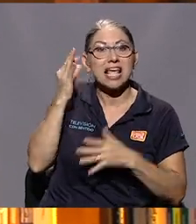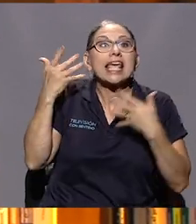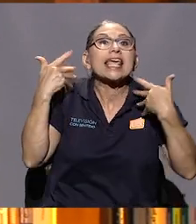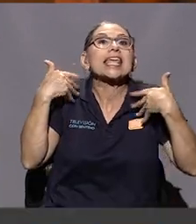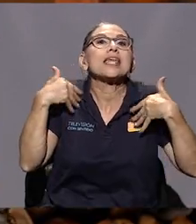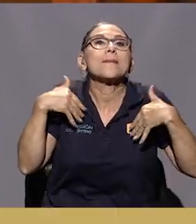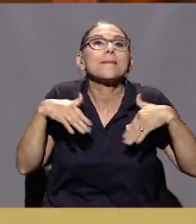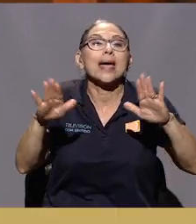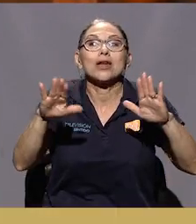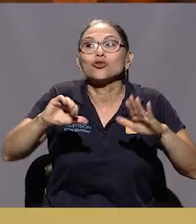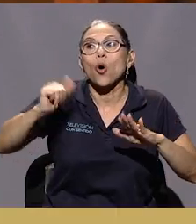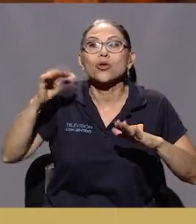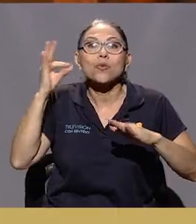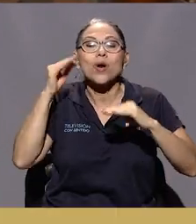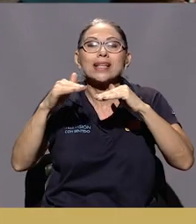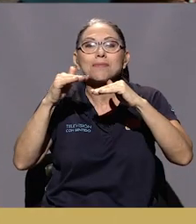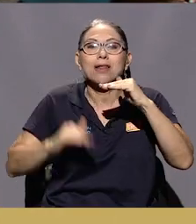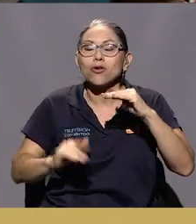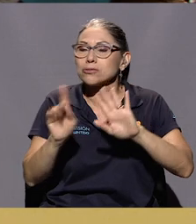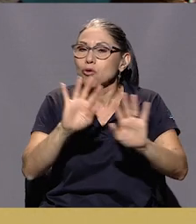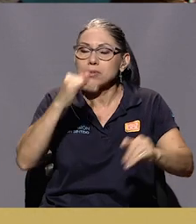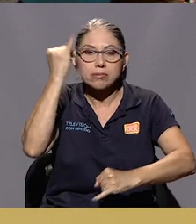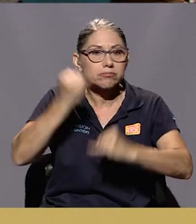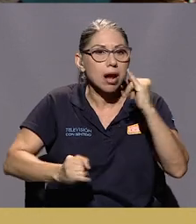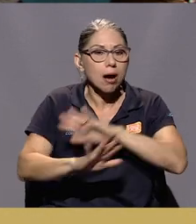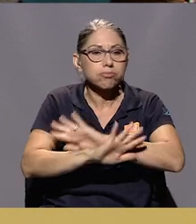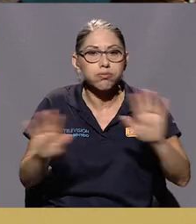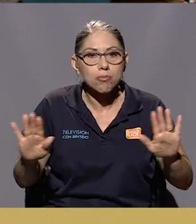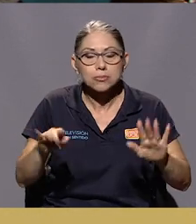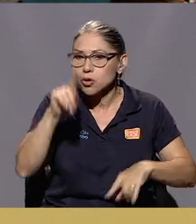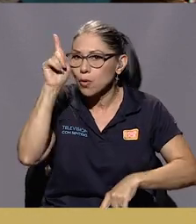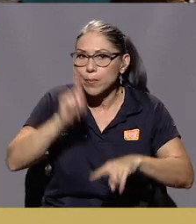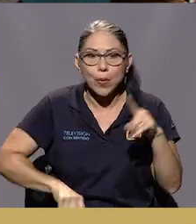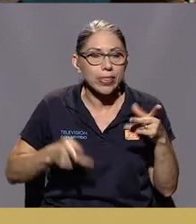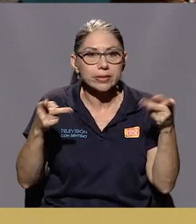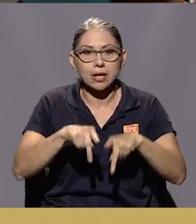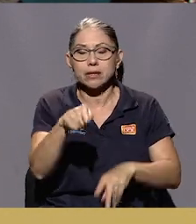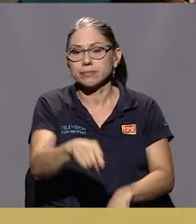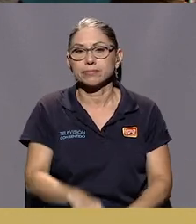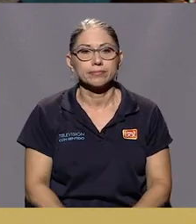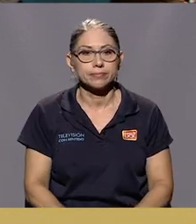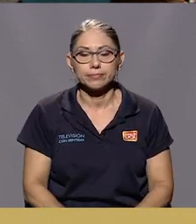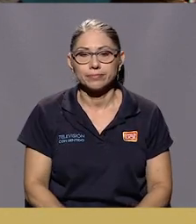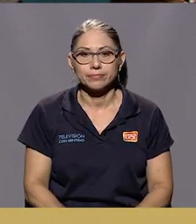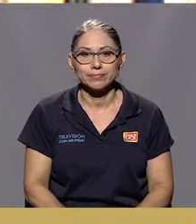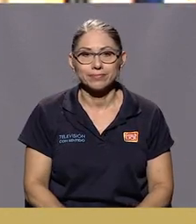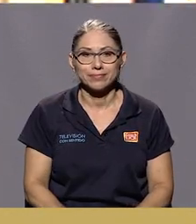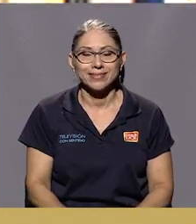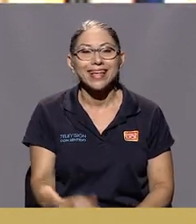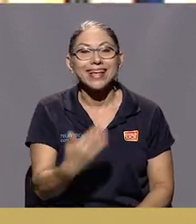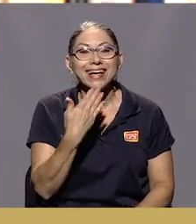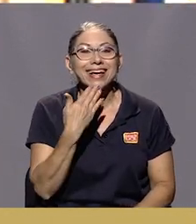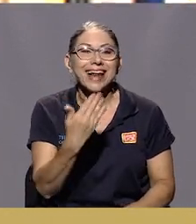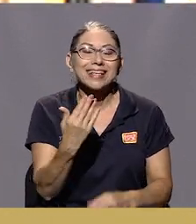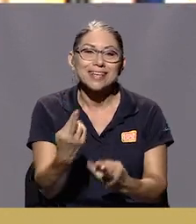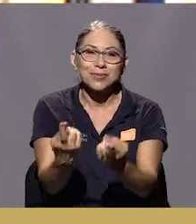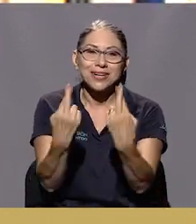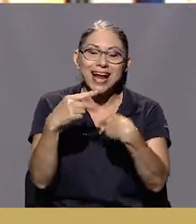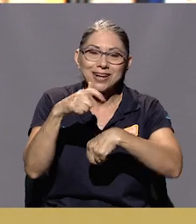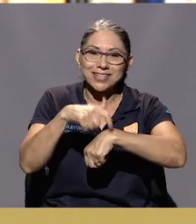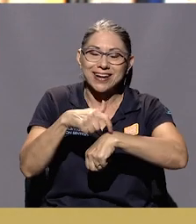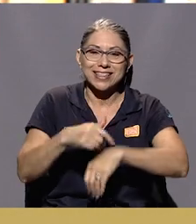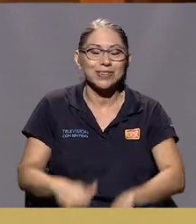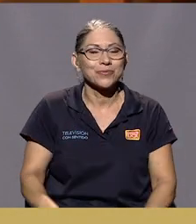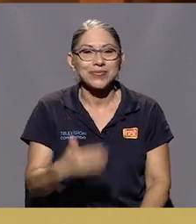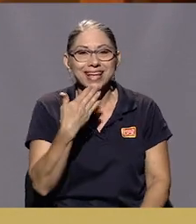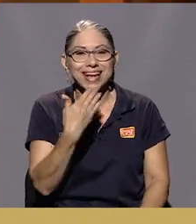las mujeres menores que mis dos hijas. Eso se acabó, ¿te das cuenta? No, no puede ser. Gracias por reglarnos